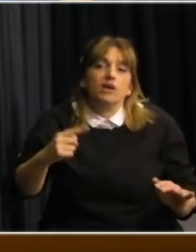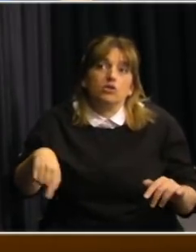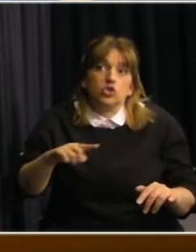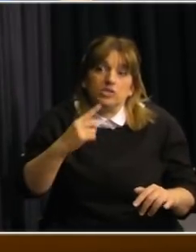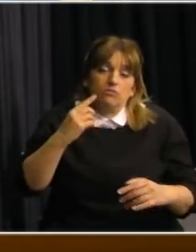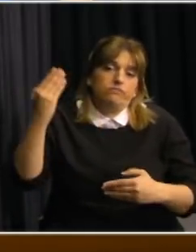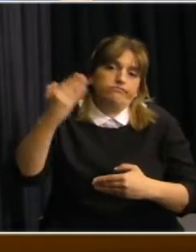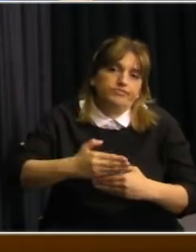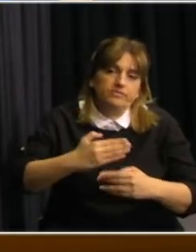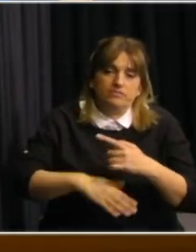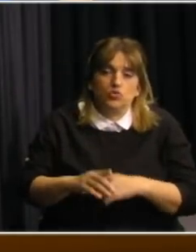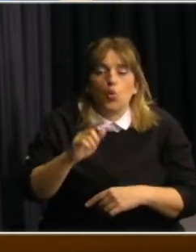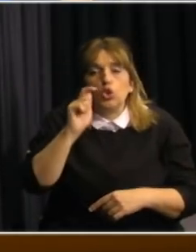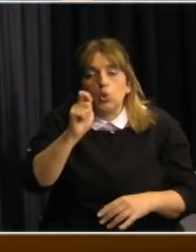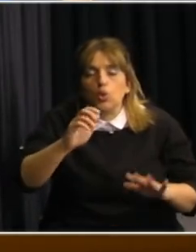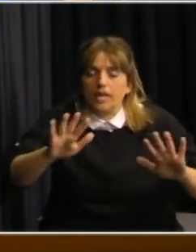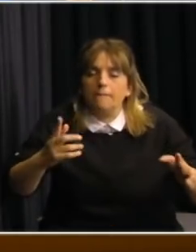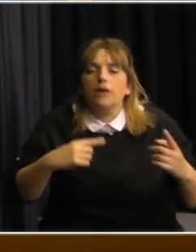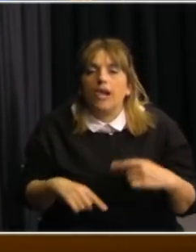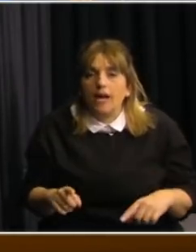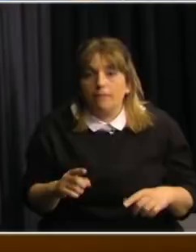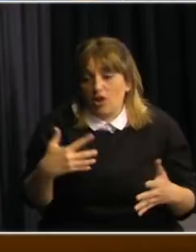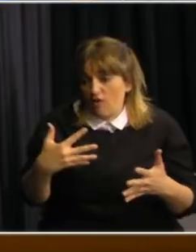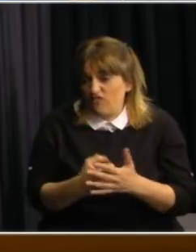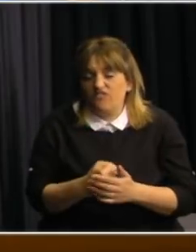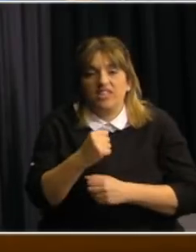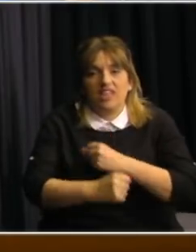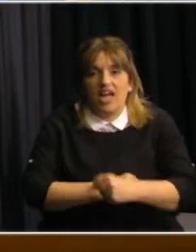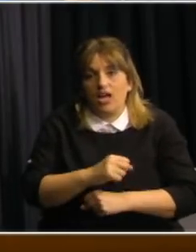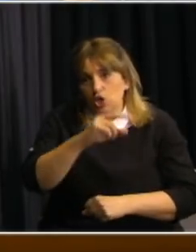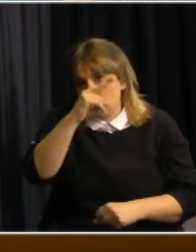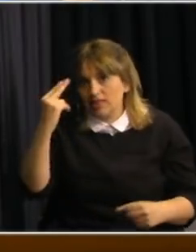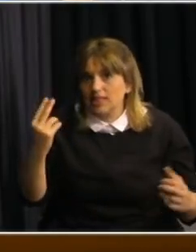turismo. Pero de todos modos, con el fin de año y la temporada de verano,